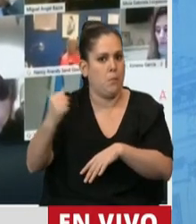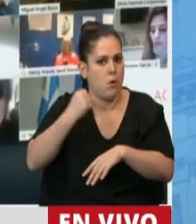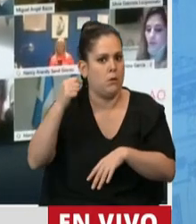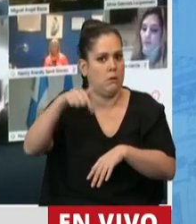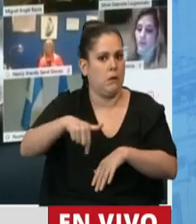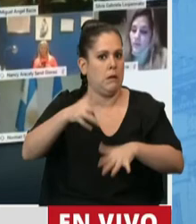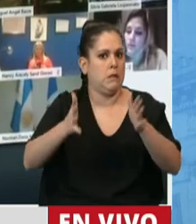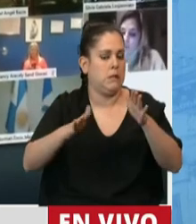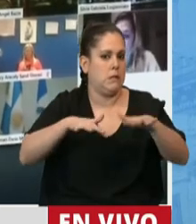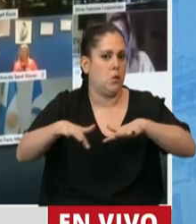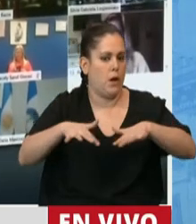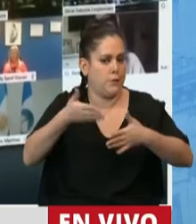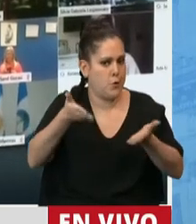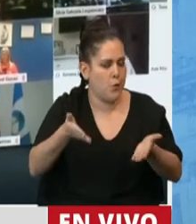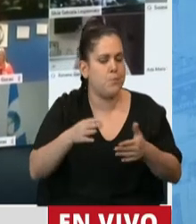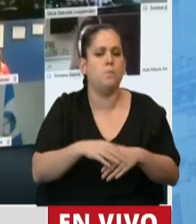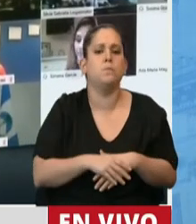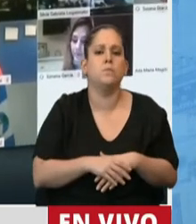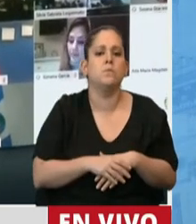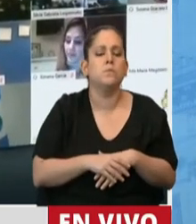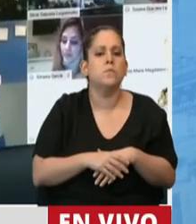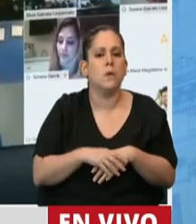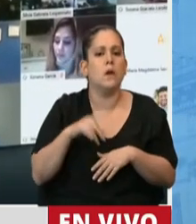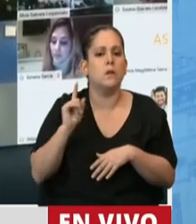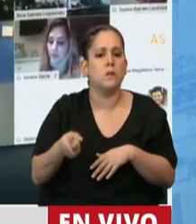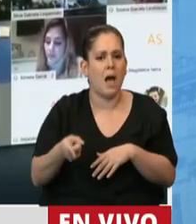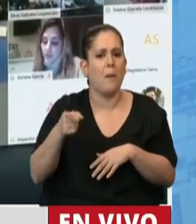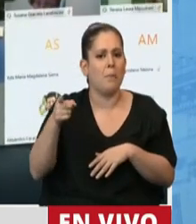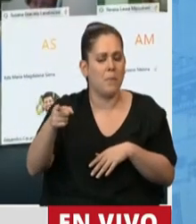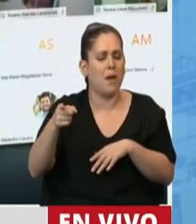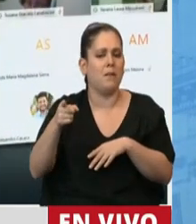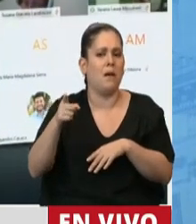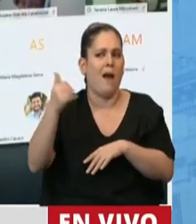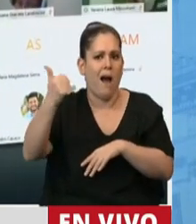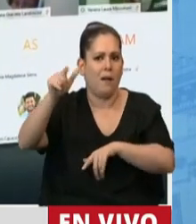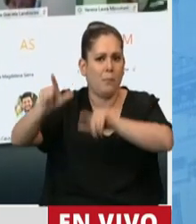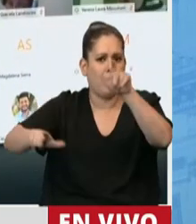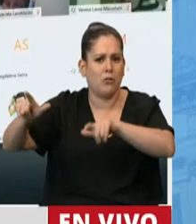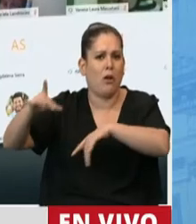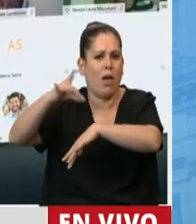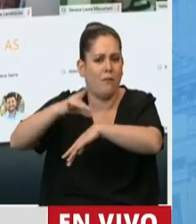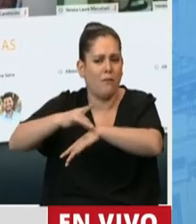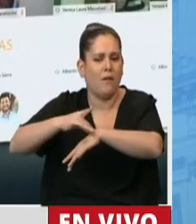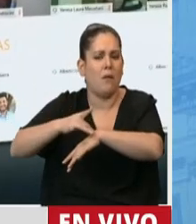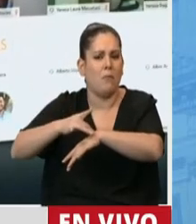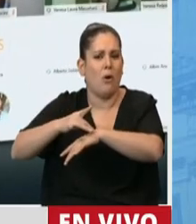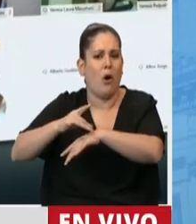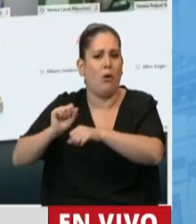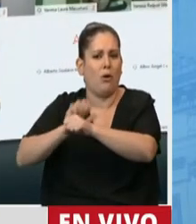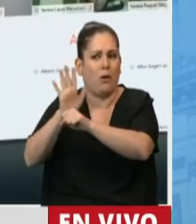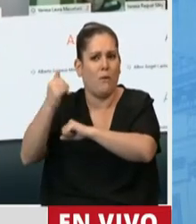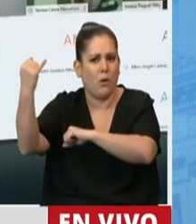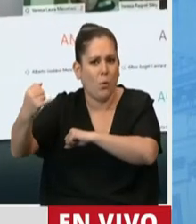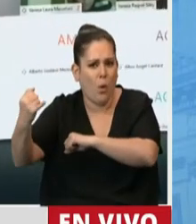Estudios preliminares nos indican que los resultados de la puesta en práctica del tratamiento de pacientes enfermos de coronavirus con plasma sanguíneo de